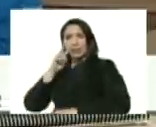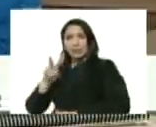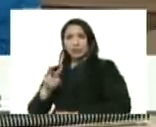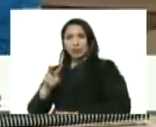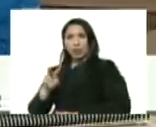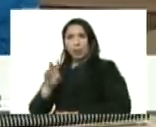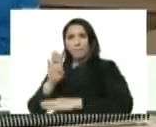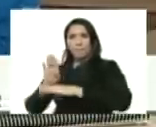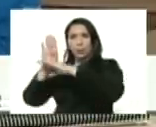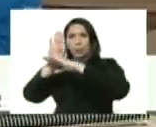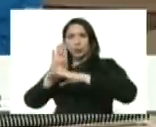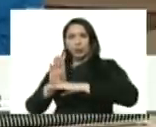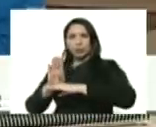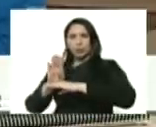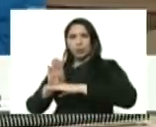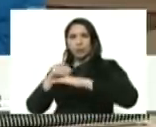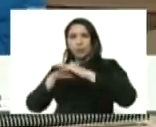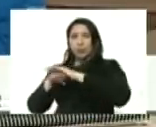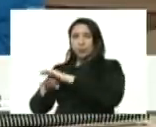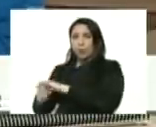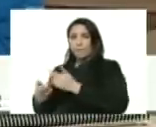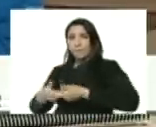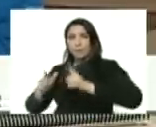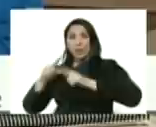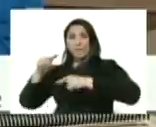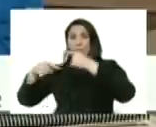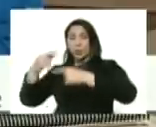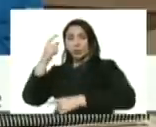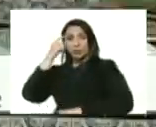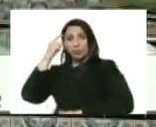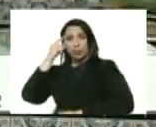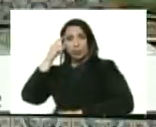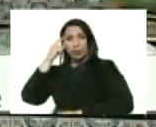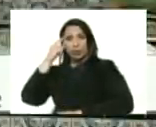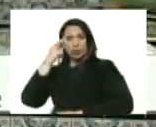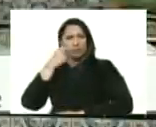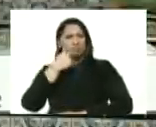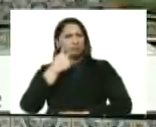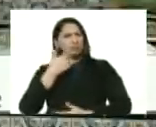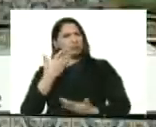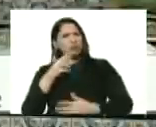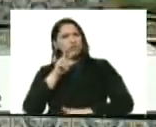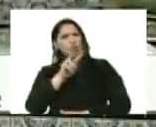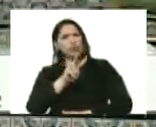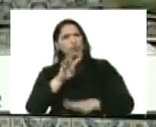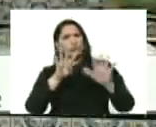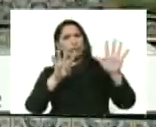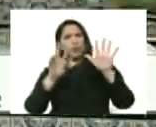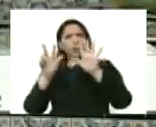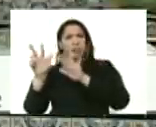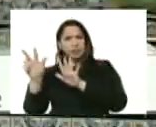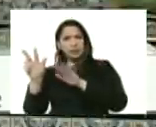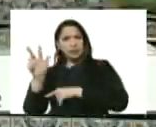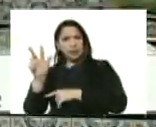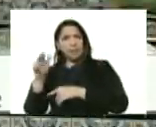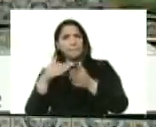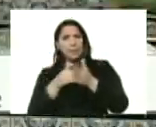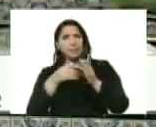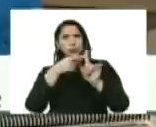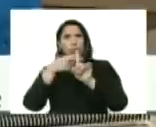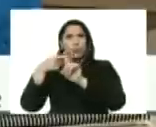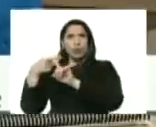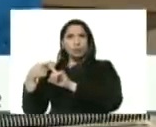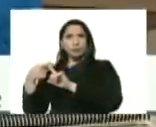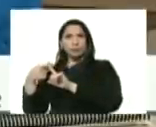de protección y de reserva que nos permite en los próximos a mí me da 293.000 en la suma